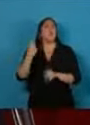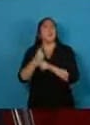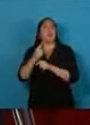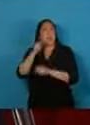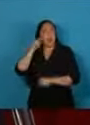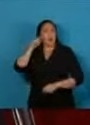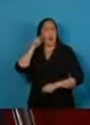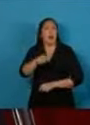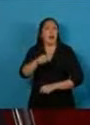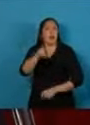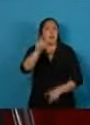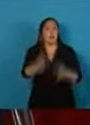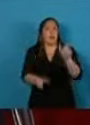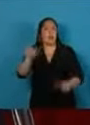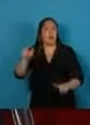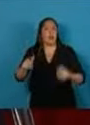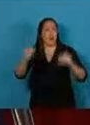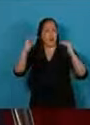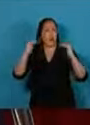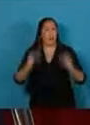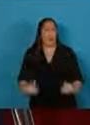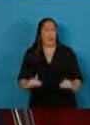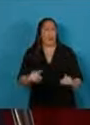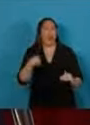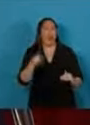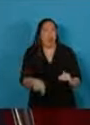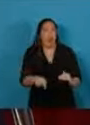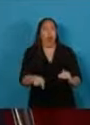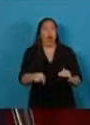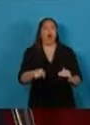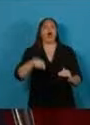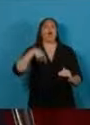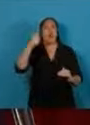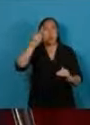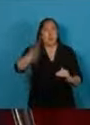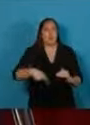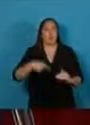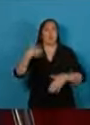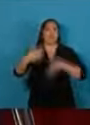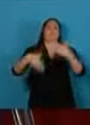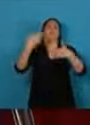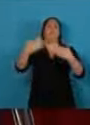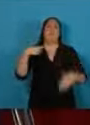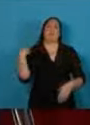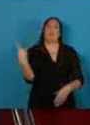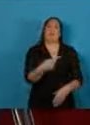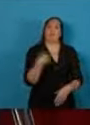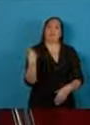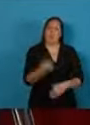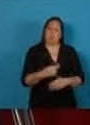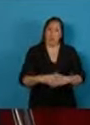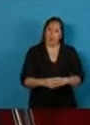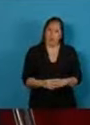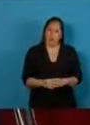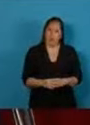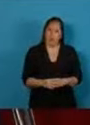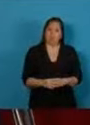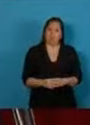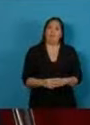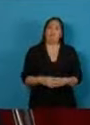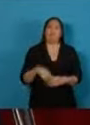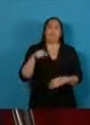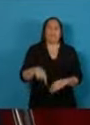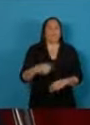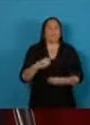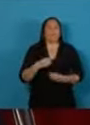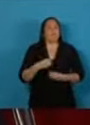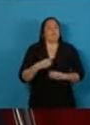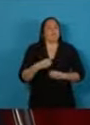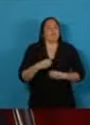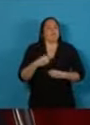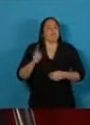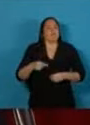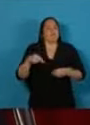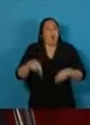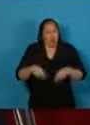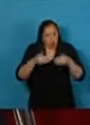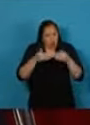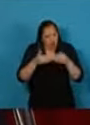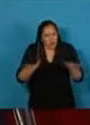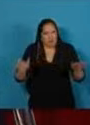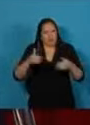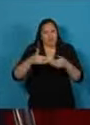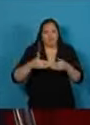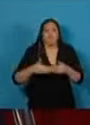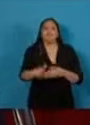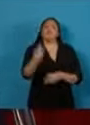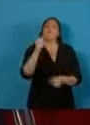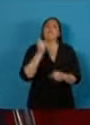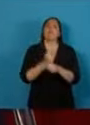después poder llegar a todos. Este es el espíritu del tiempo que hoy inauguramos, con sobriedad en las